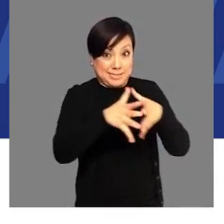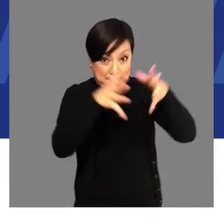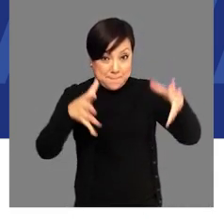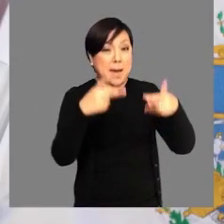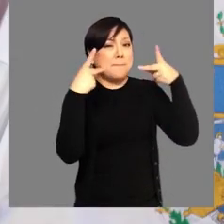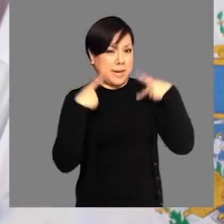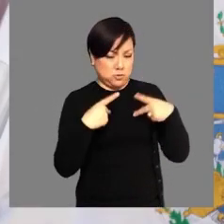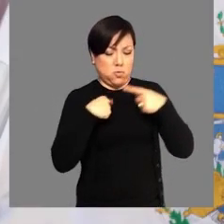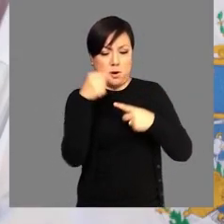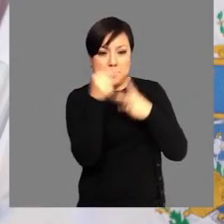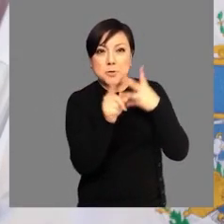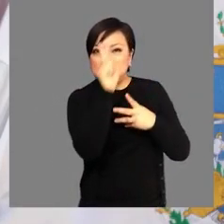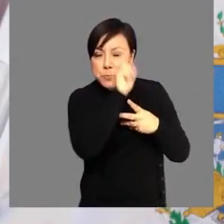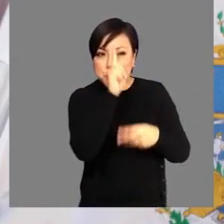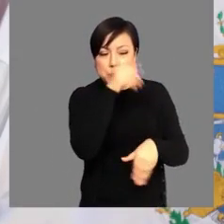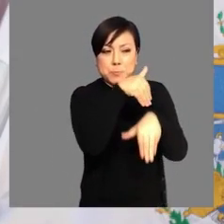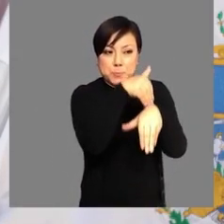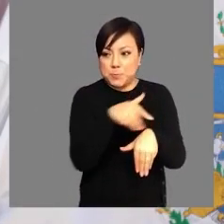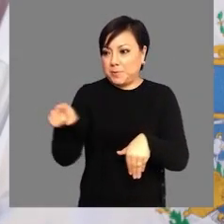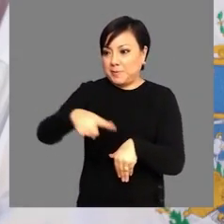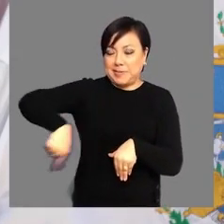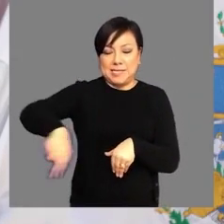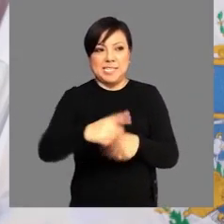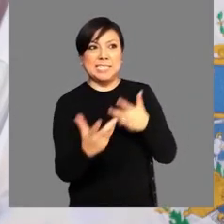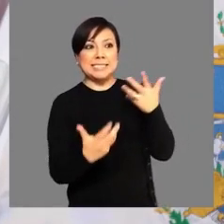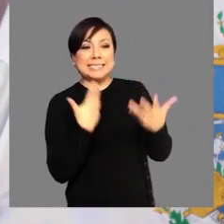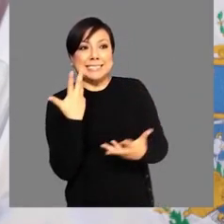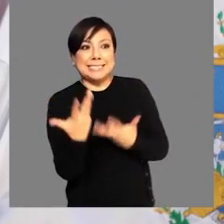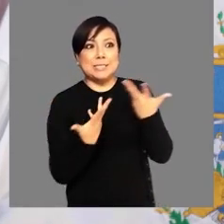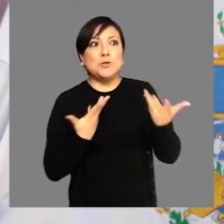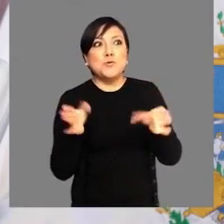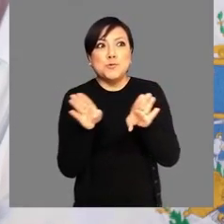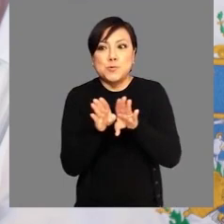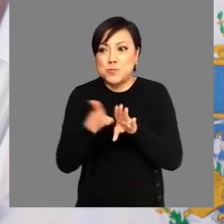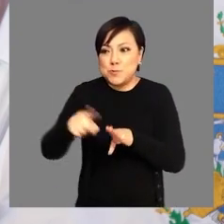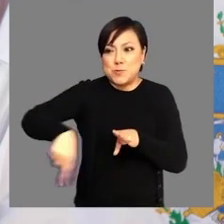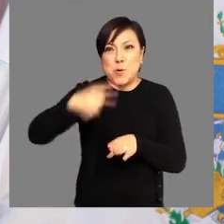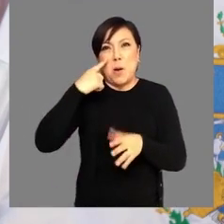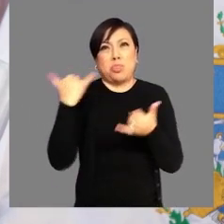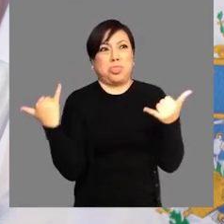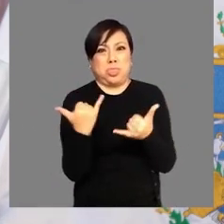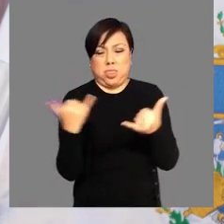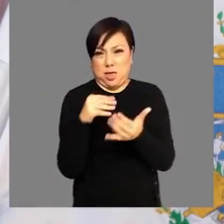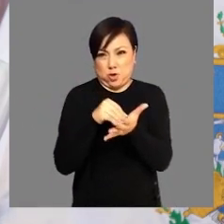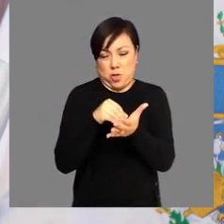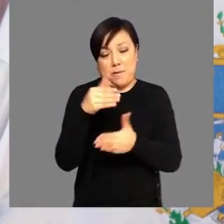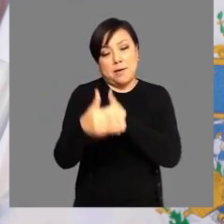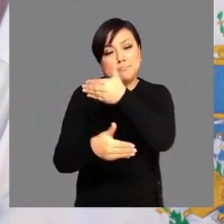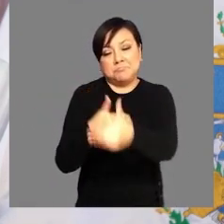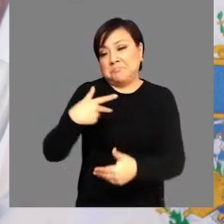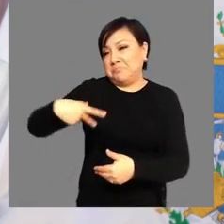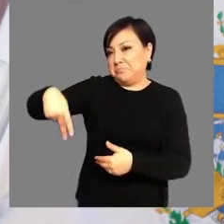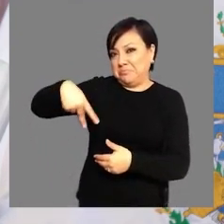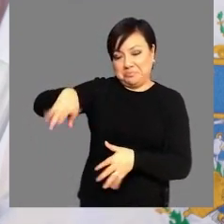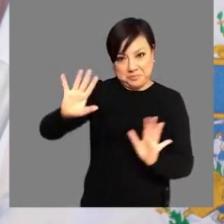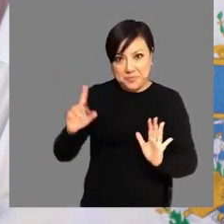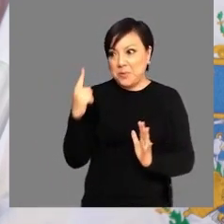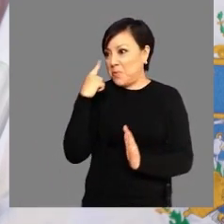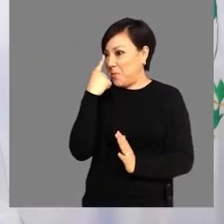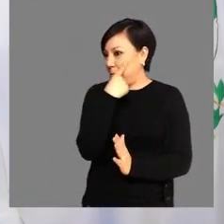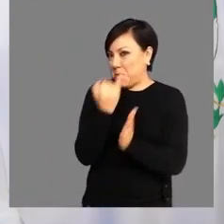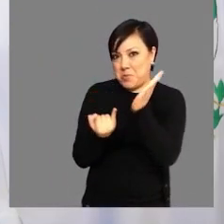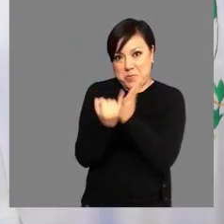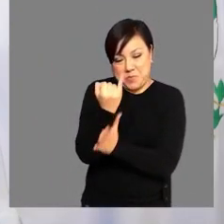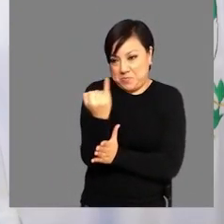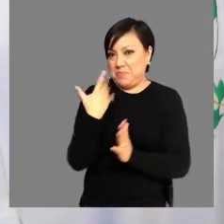metros. Ojalá cada vez les resulte más incómodo a dichas personas que no cumplen con las recomendaciones estar en medio de una comunidad que sí observa estas medidas.